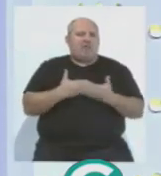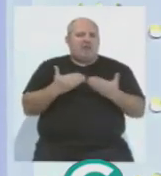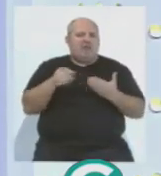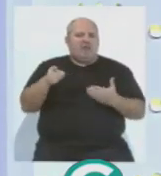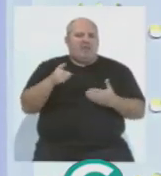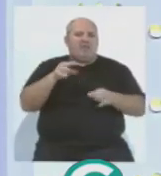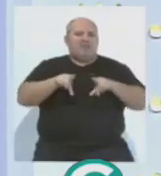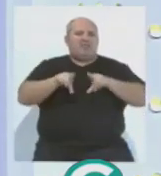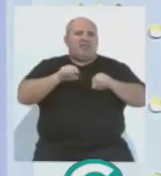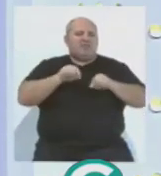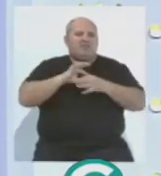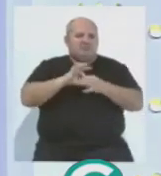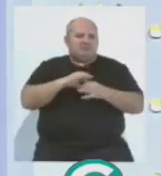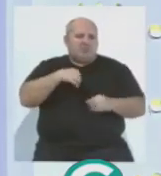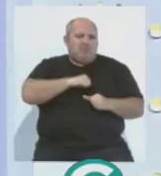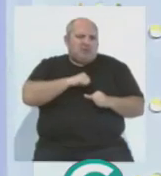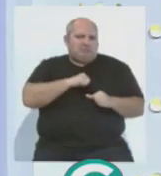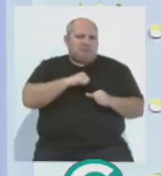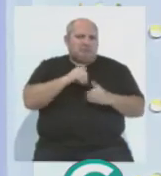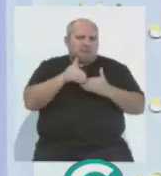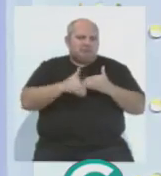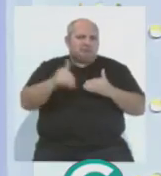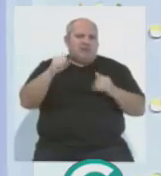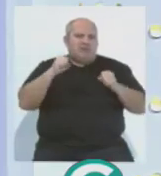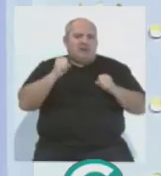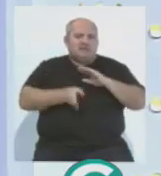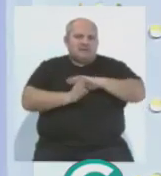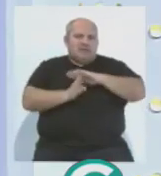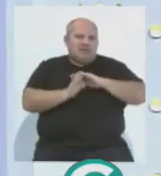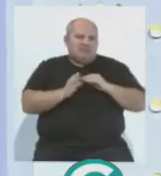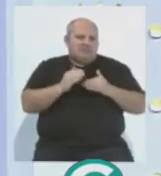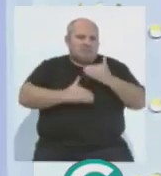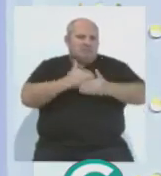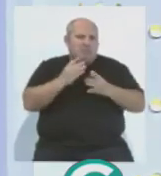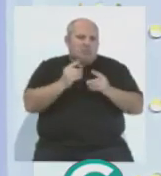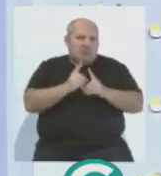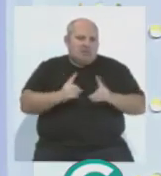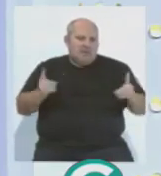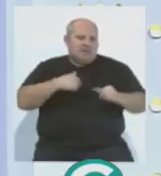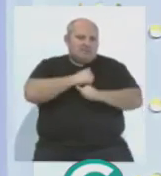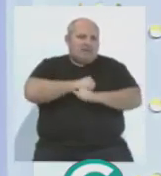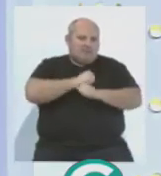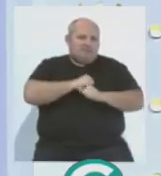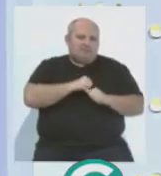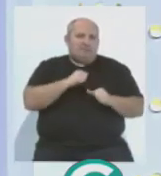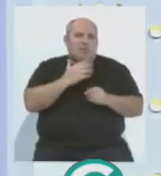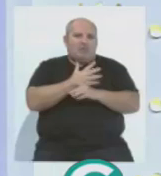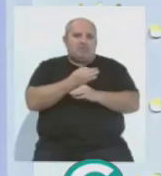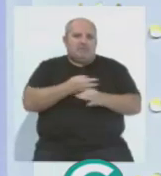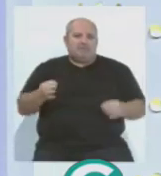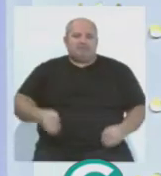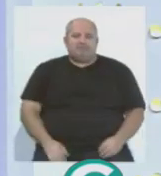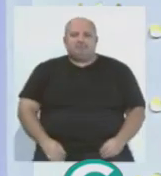en las decisiones que se tomen, y bueno, espero que se cuente con Cervera mucho en ese sentido para que los jugadores se ubiquen bien.